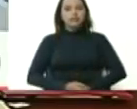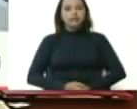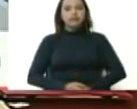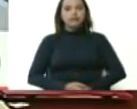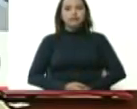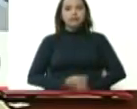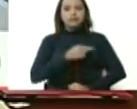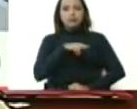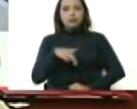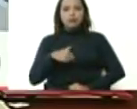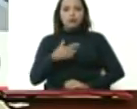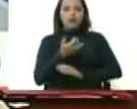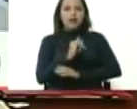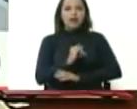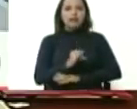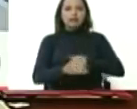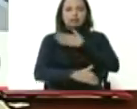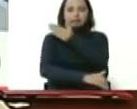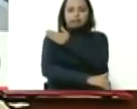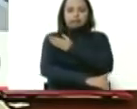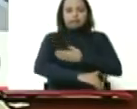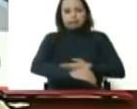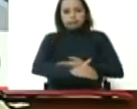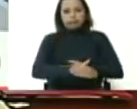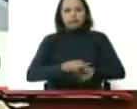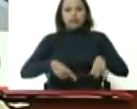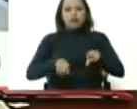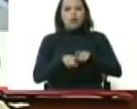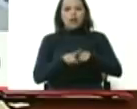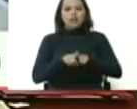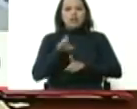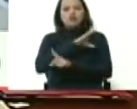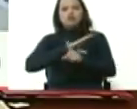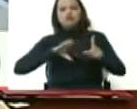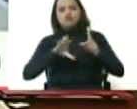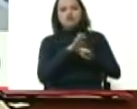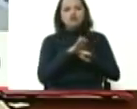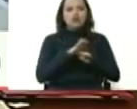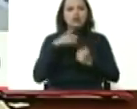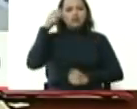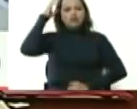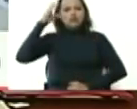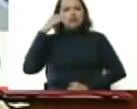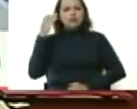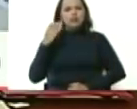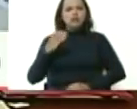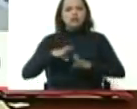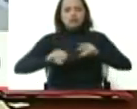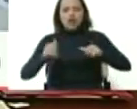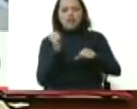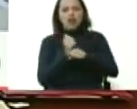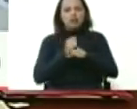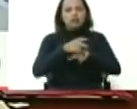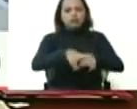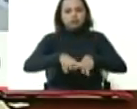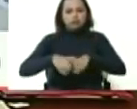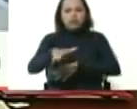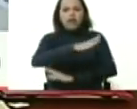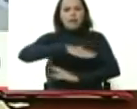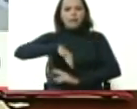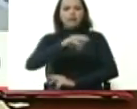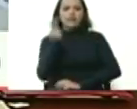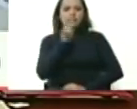habíamos sufrido una amputación de la cultura productiva del conocimiento productivo de la vocación productiva del campo